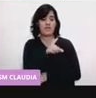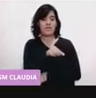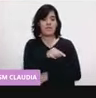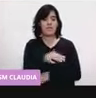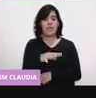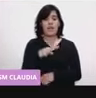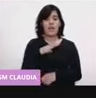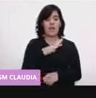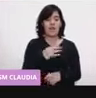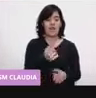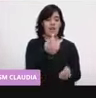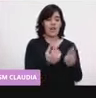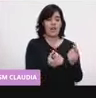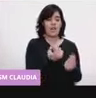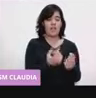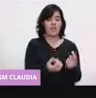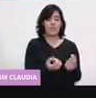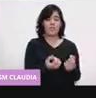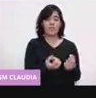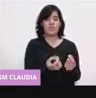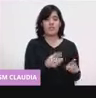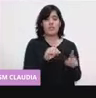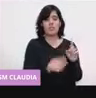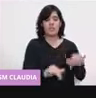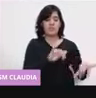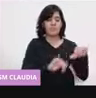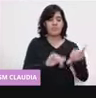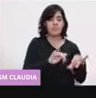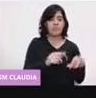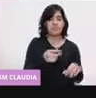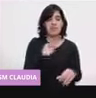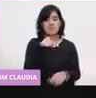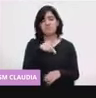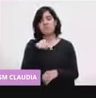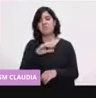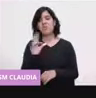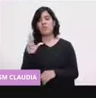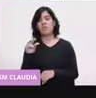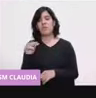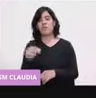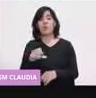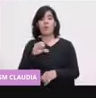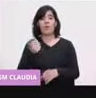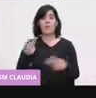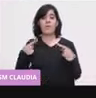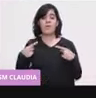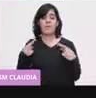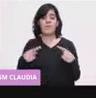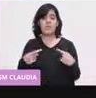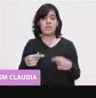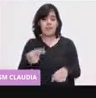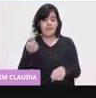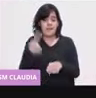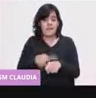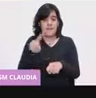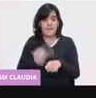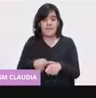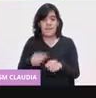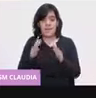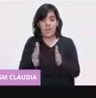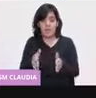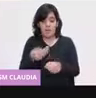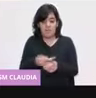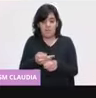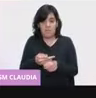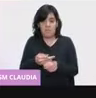sí, a veces tienen anafilaxia, pero estas no. Y las personas que tengan enfermedades agudas en ese momento, por ejemplo,